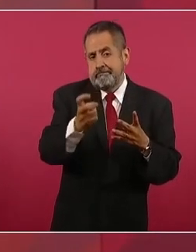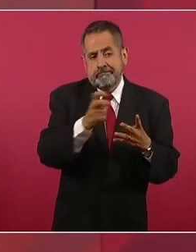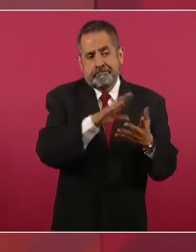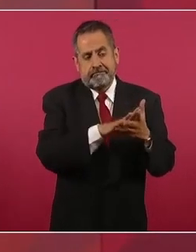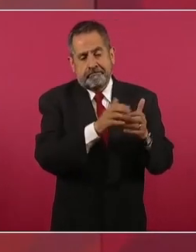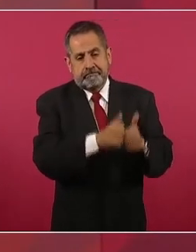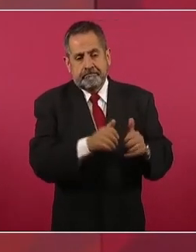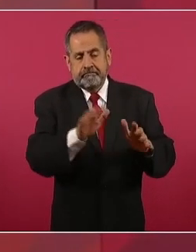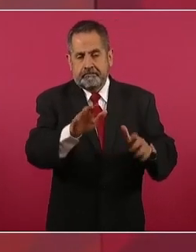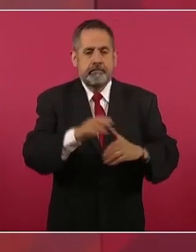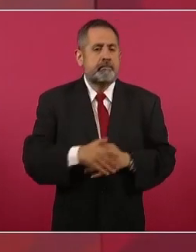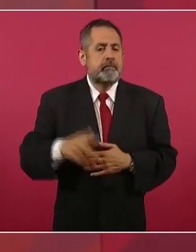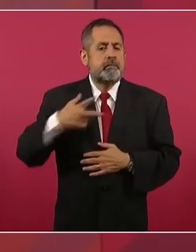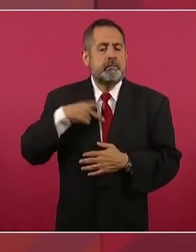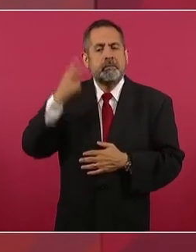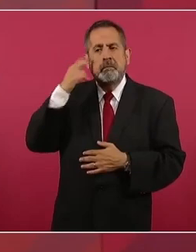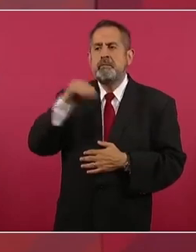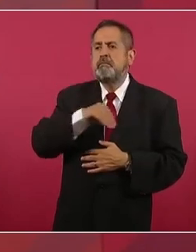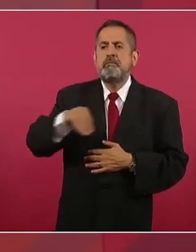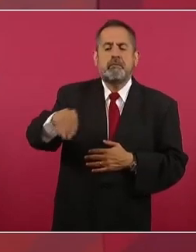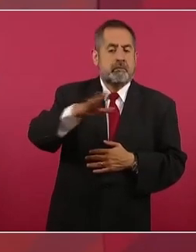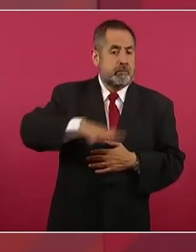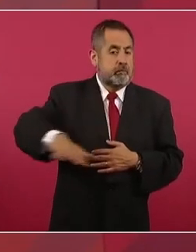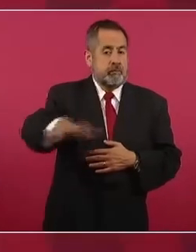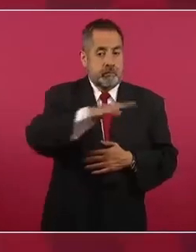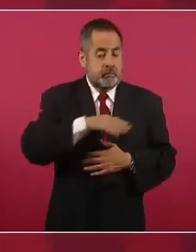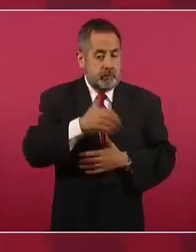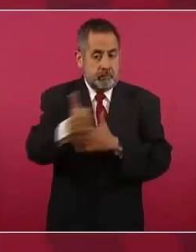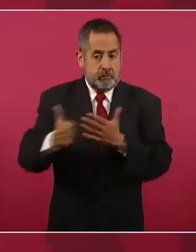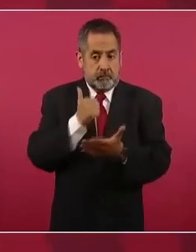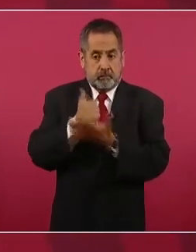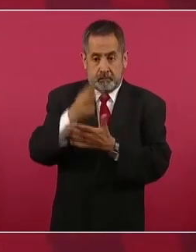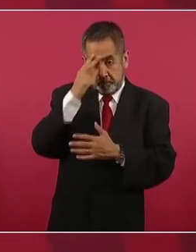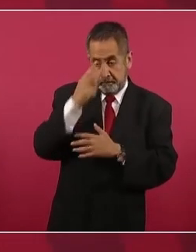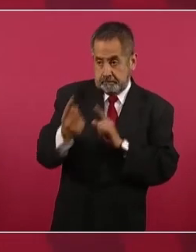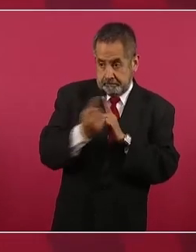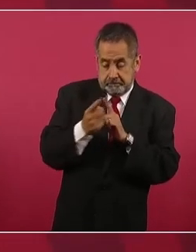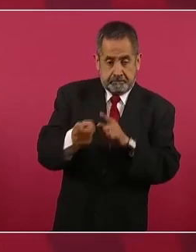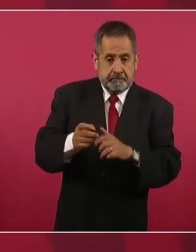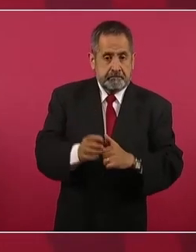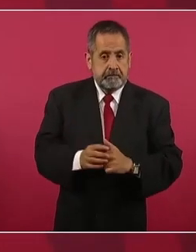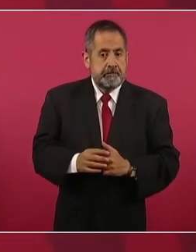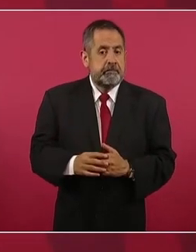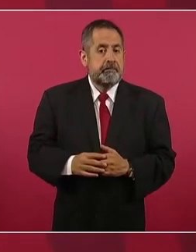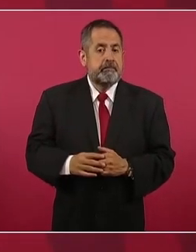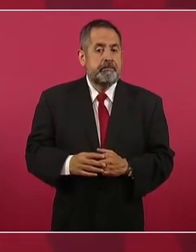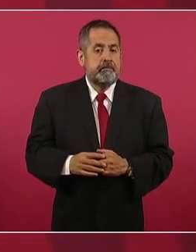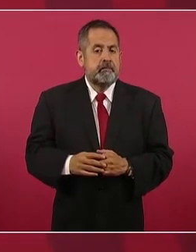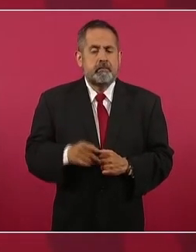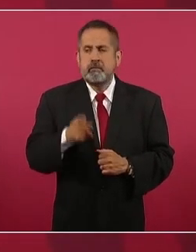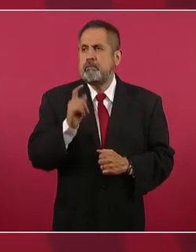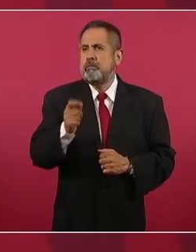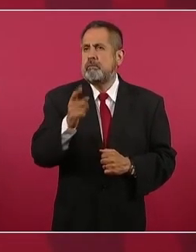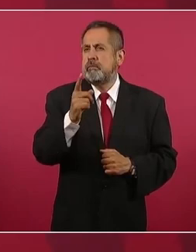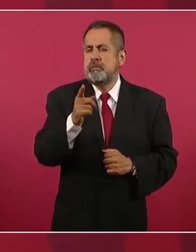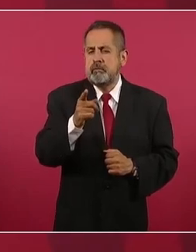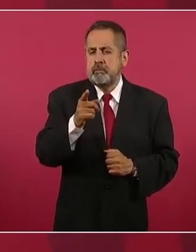Ahora que hice una gira por la Ciudad de México, una